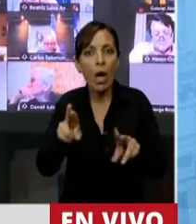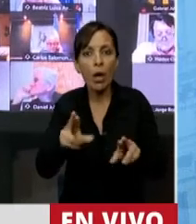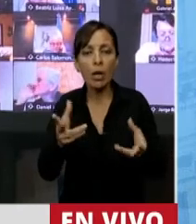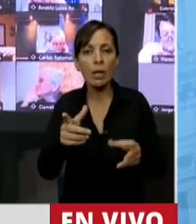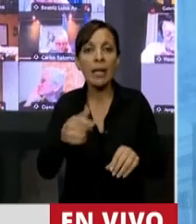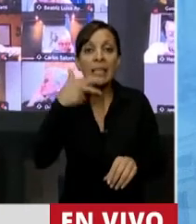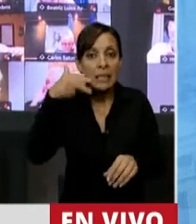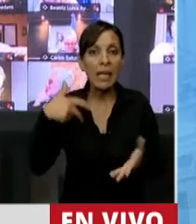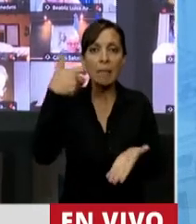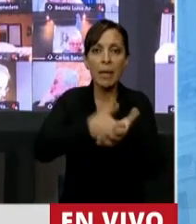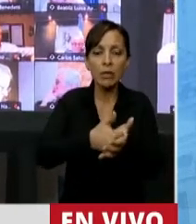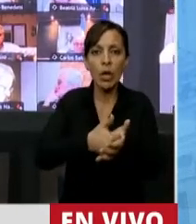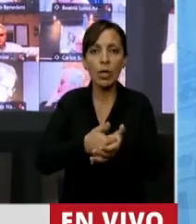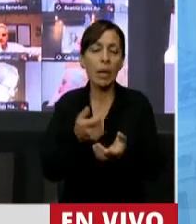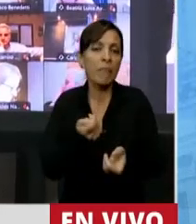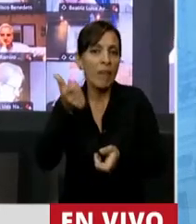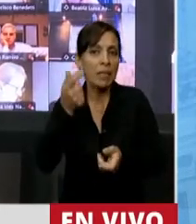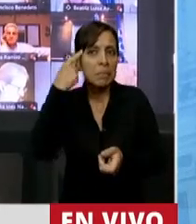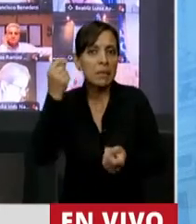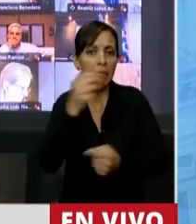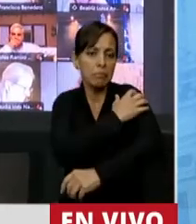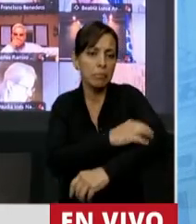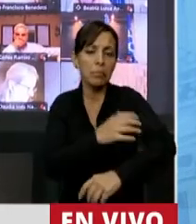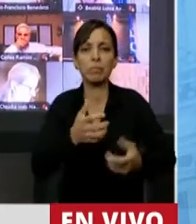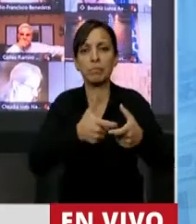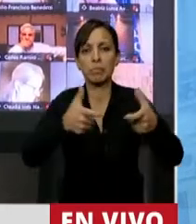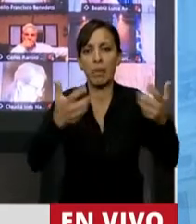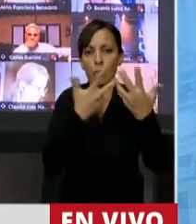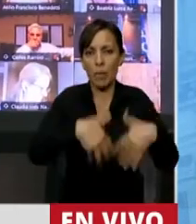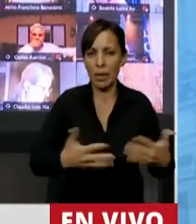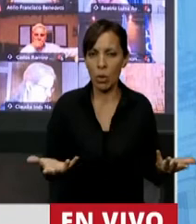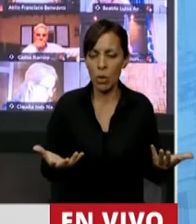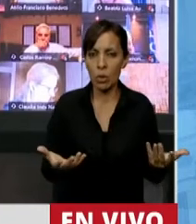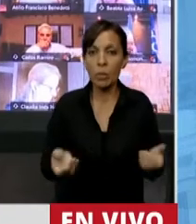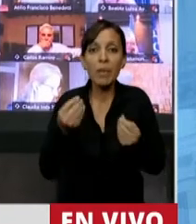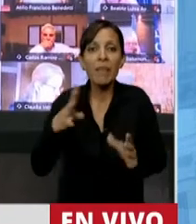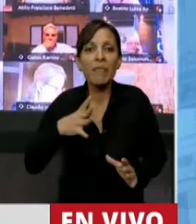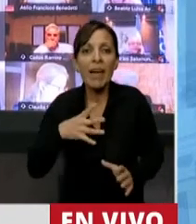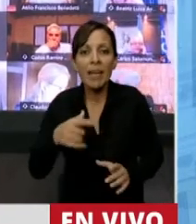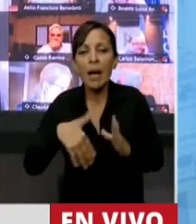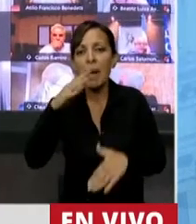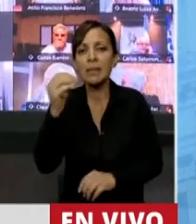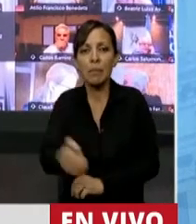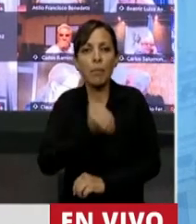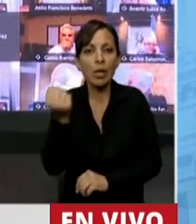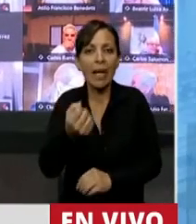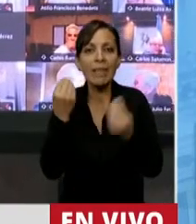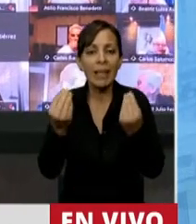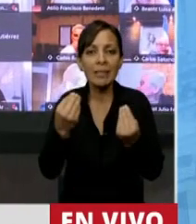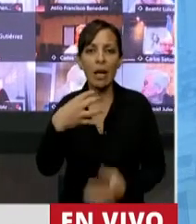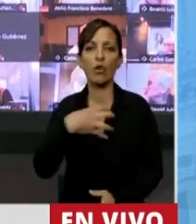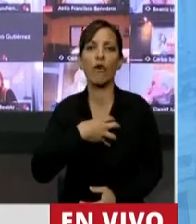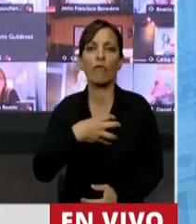inversión es fácil prever que los índices de pobreza van a crecer estrepitosamente, porque nos falta lo más importante de todo, que es la